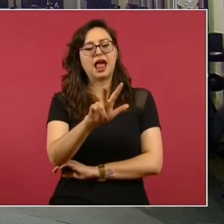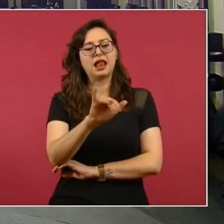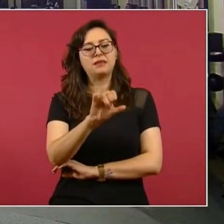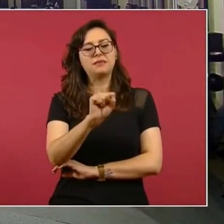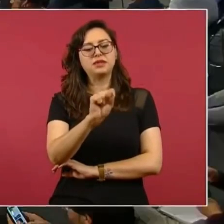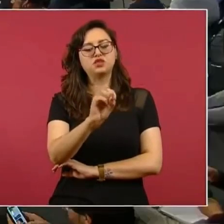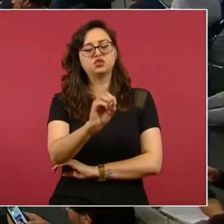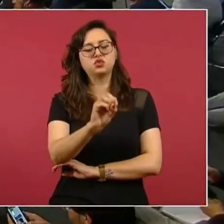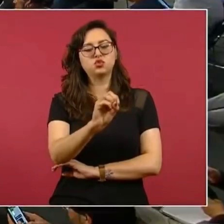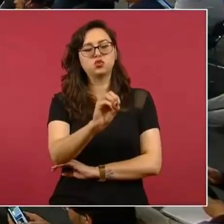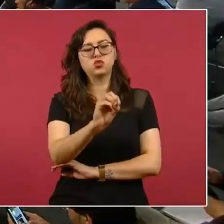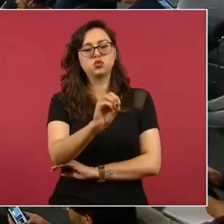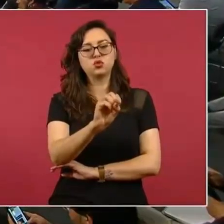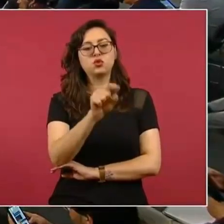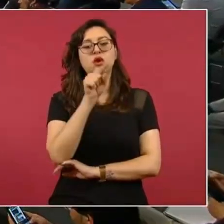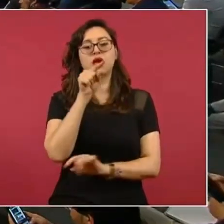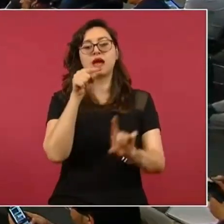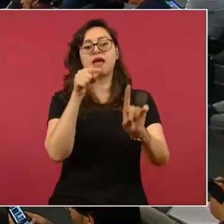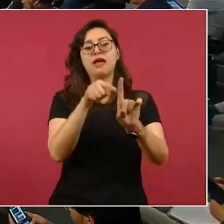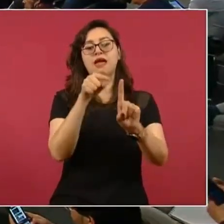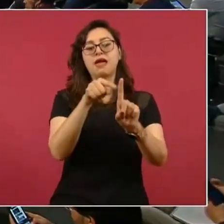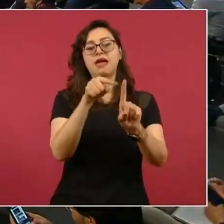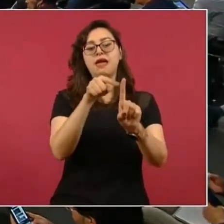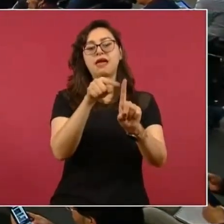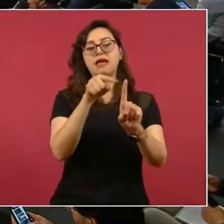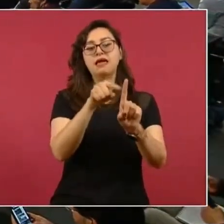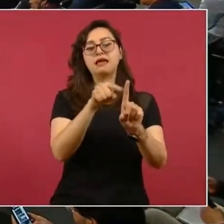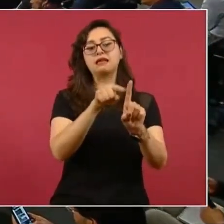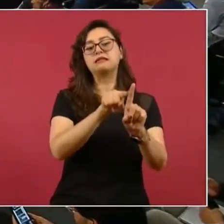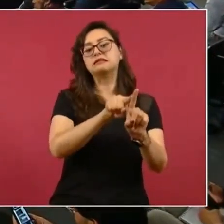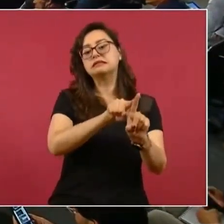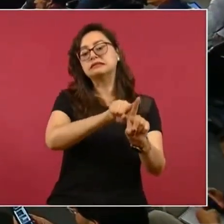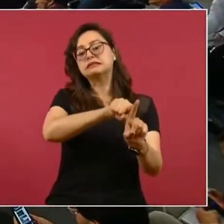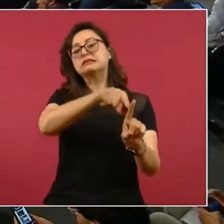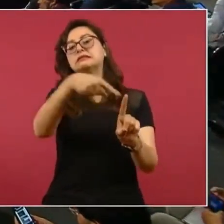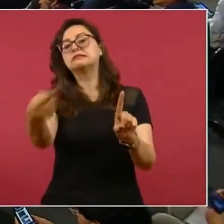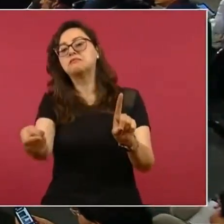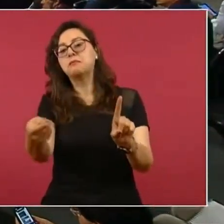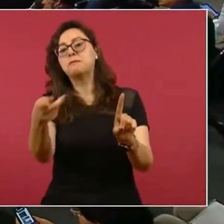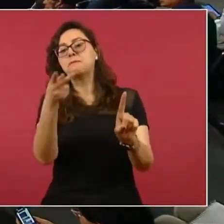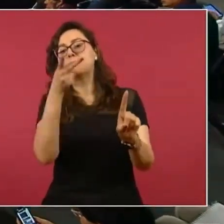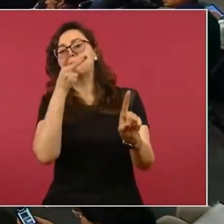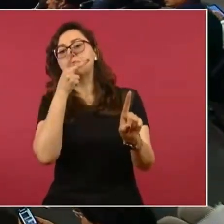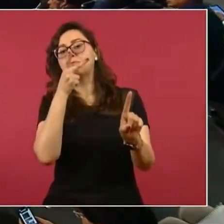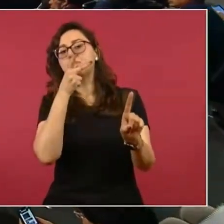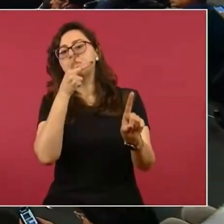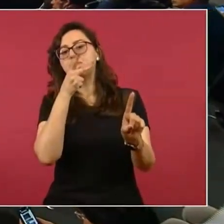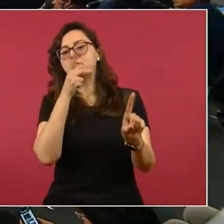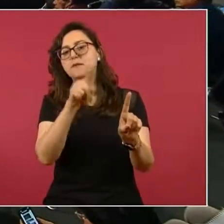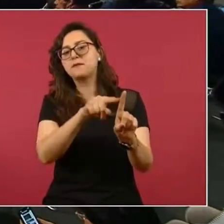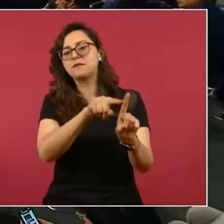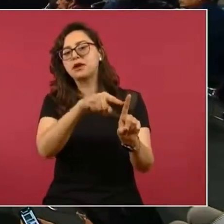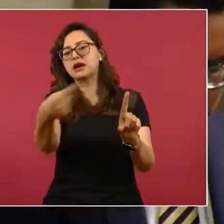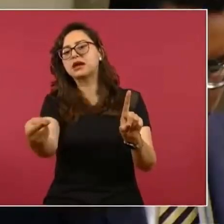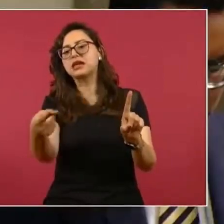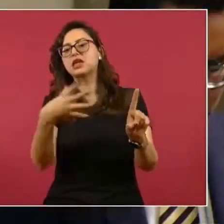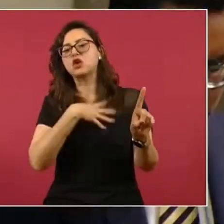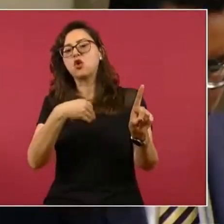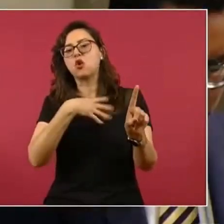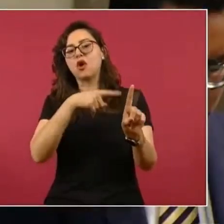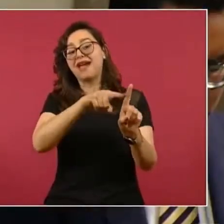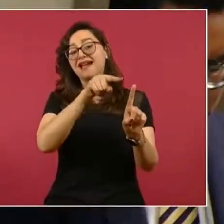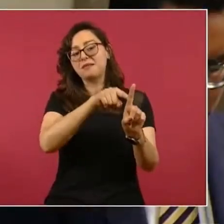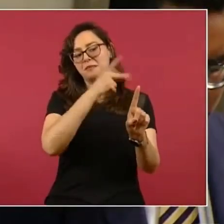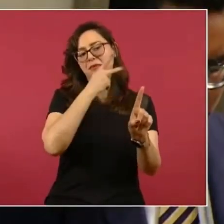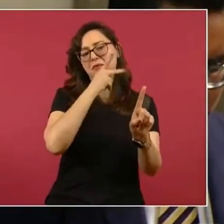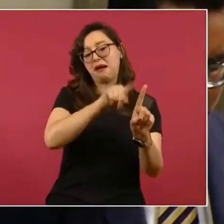Es padre, papá del asistente personal del senador. Y